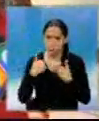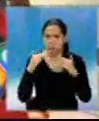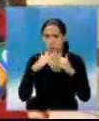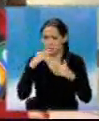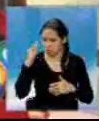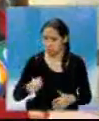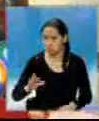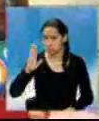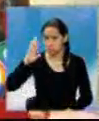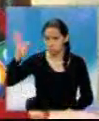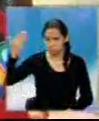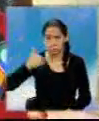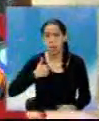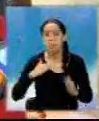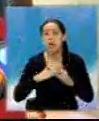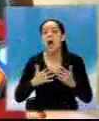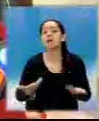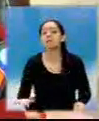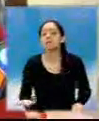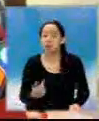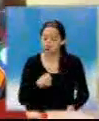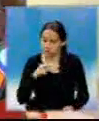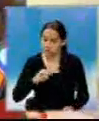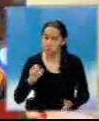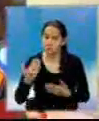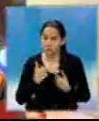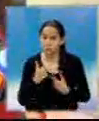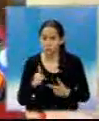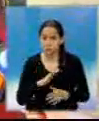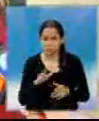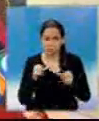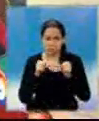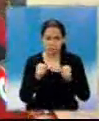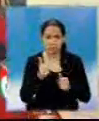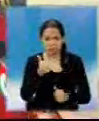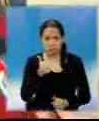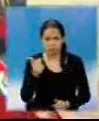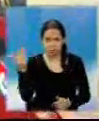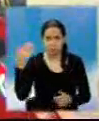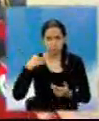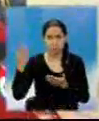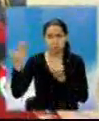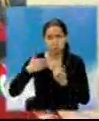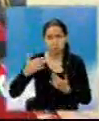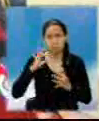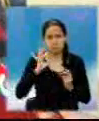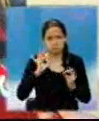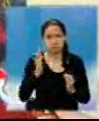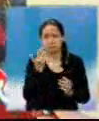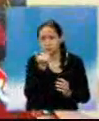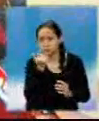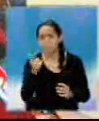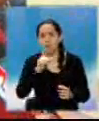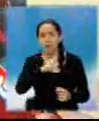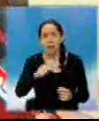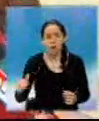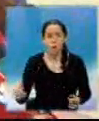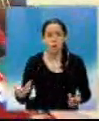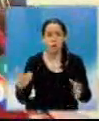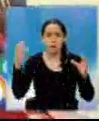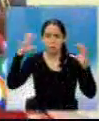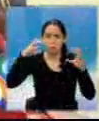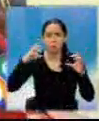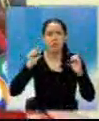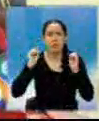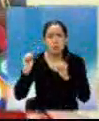cumpla, porque hasta el momento él ha trabajado con nosotros, nos ha cumplido lo que es el agua, la